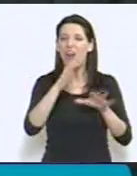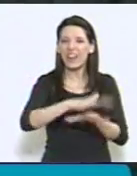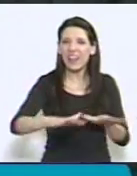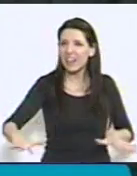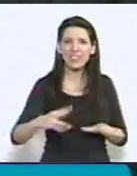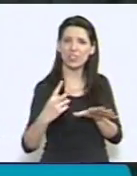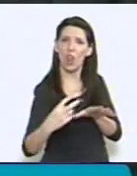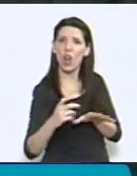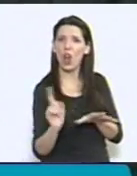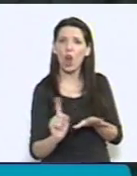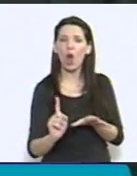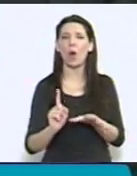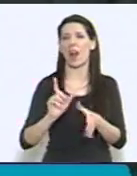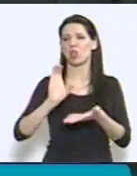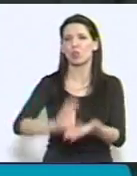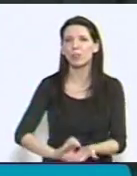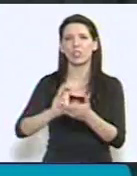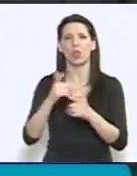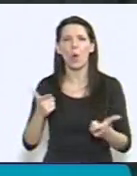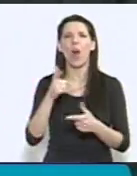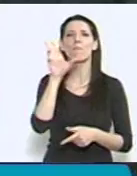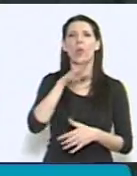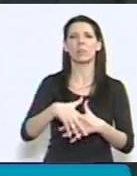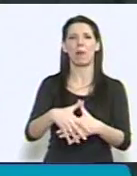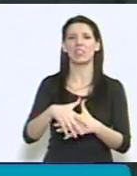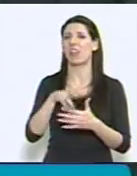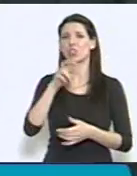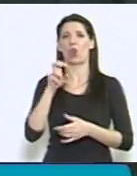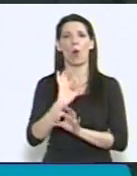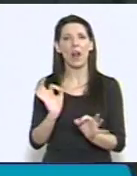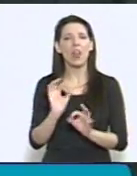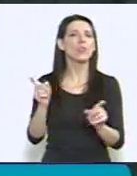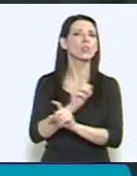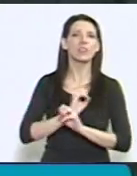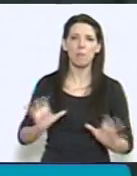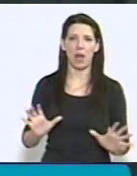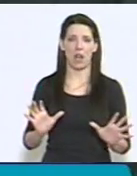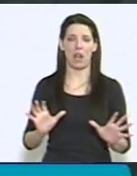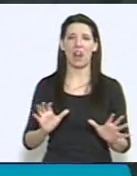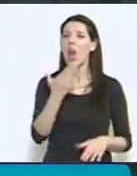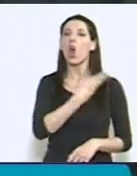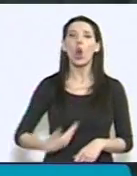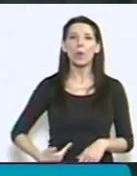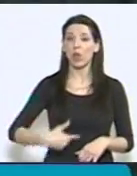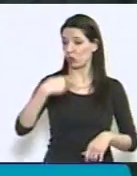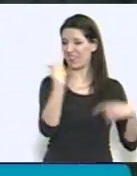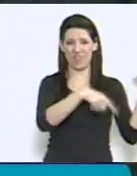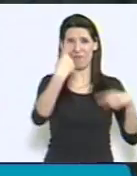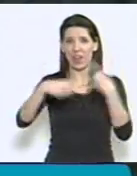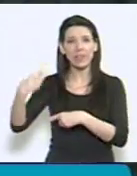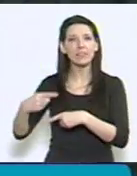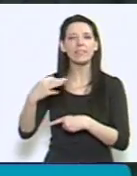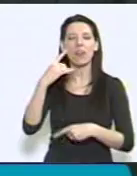niños, niñas y adolescentes y mujeres embarazadas. Los diferentes niveles de gobierno deberían coordinar sus